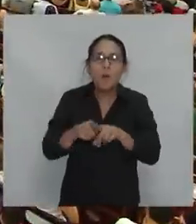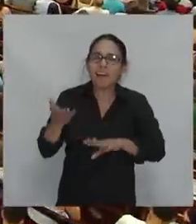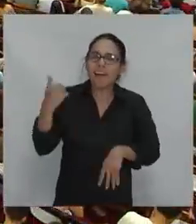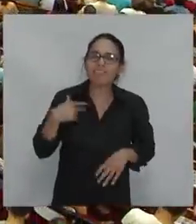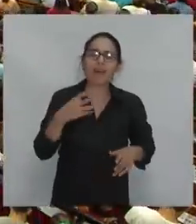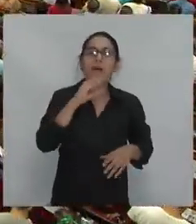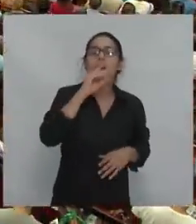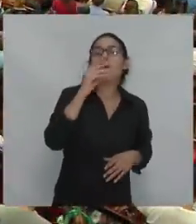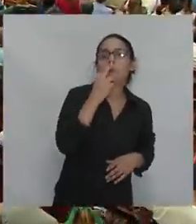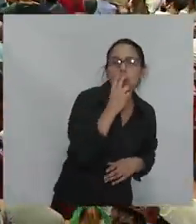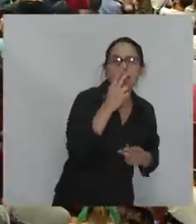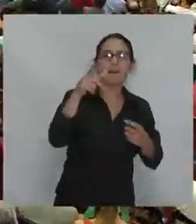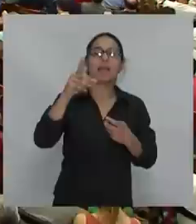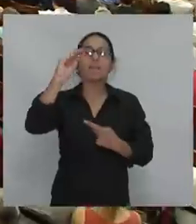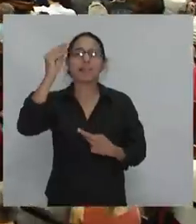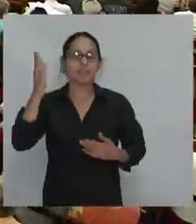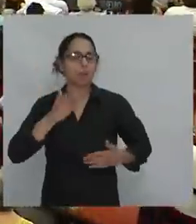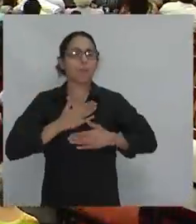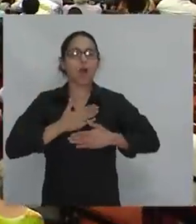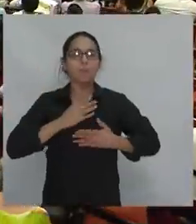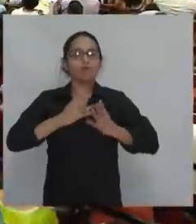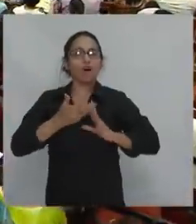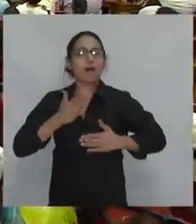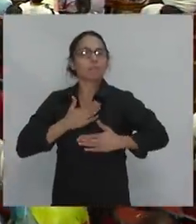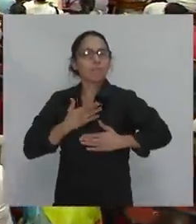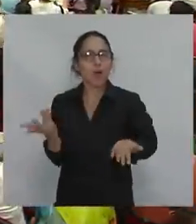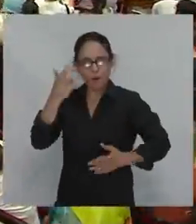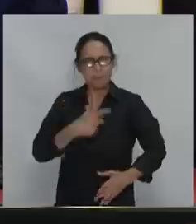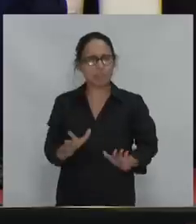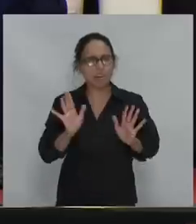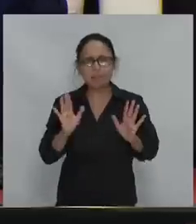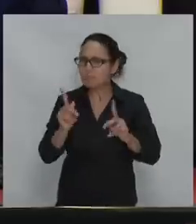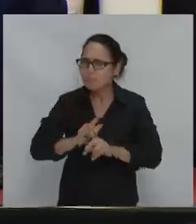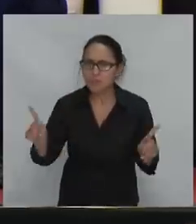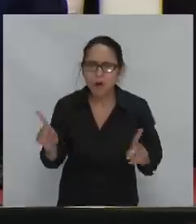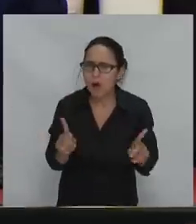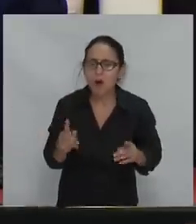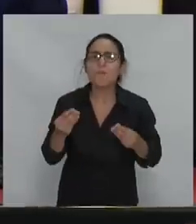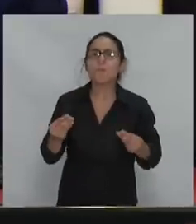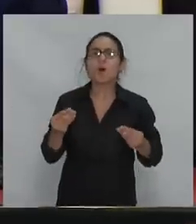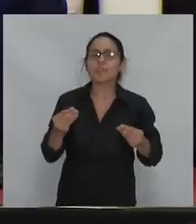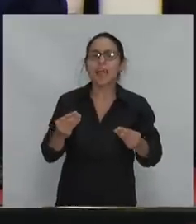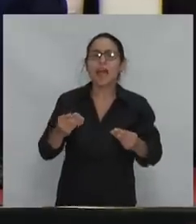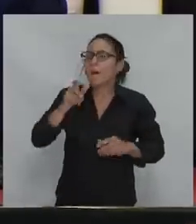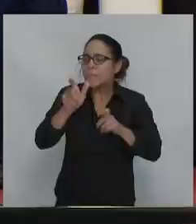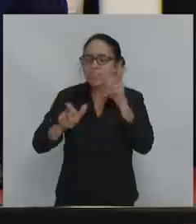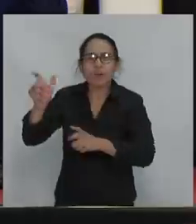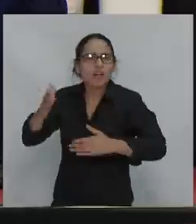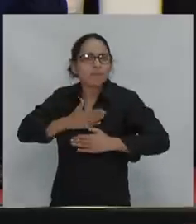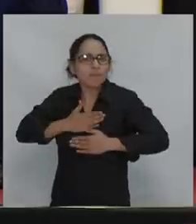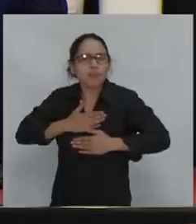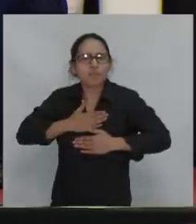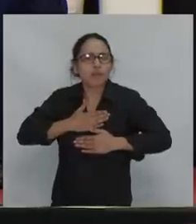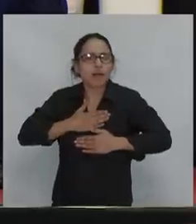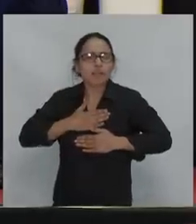una definición muy fuerte en la izquierda, que de corazón es internacionalista, porque nada del humano nos es ajeno. Y cualquier ser humano,